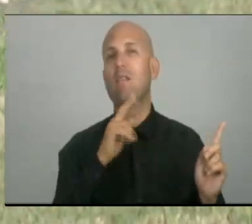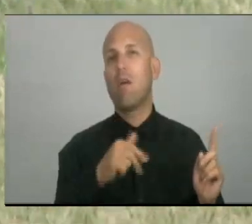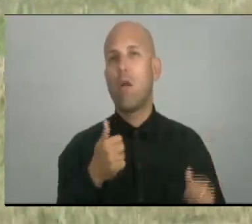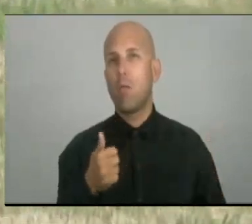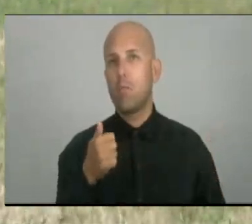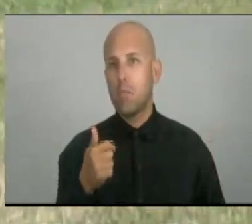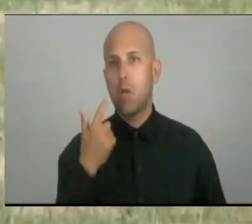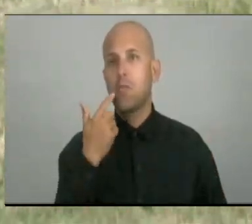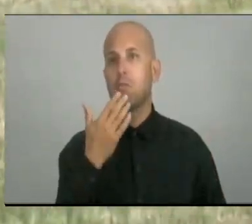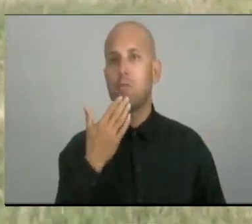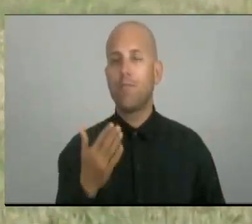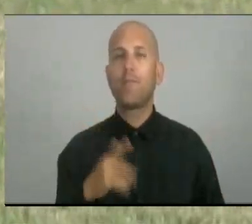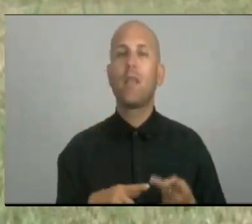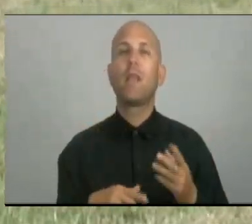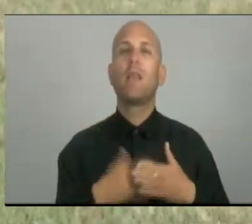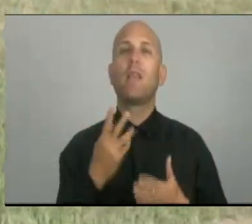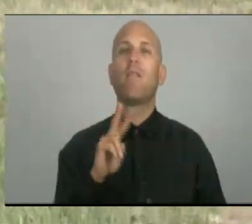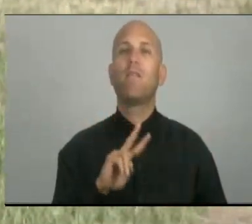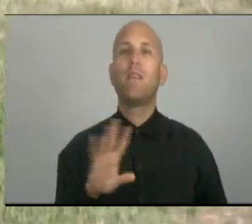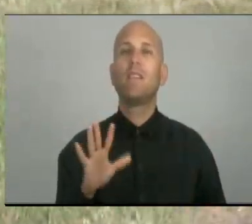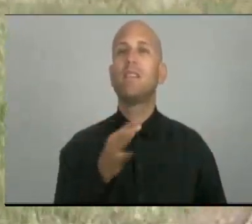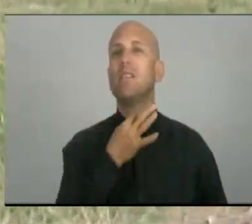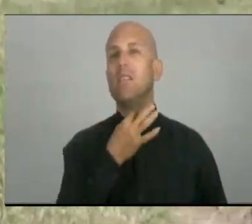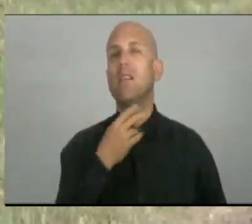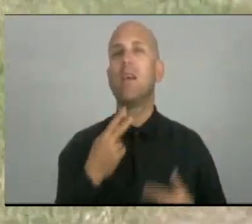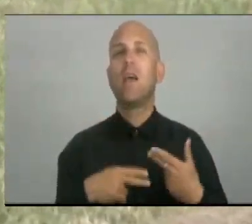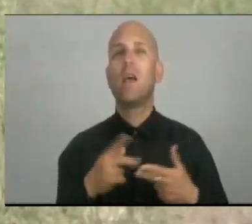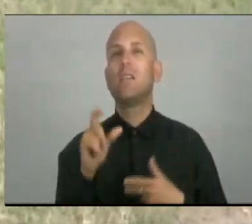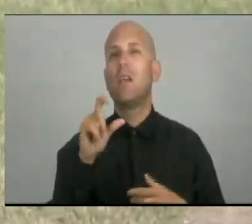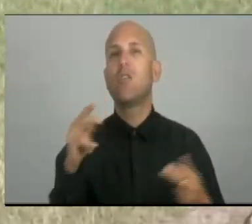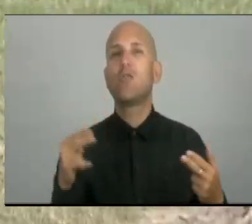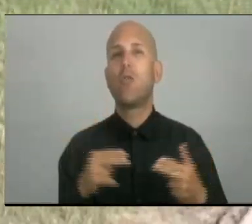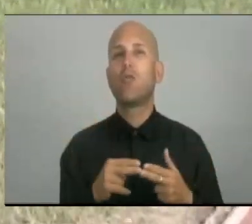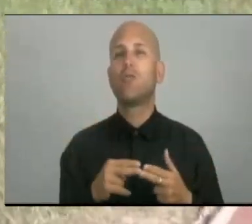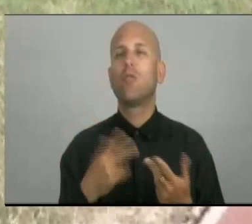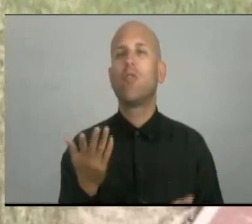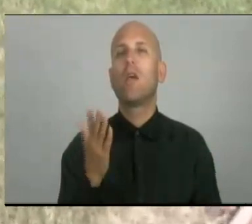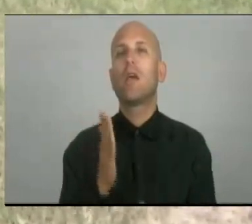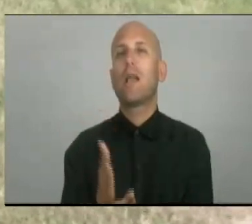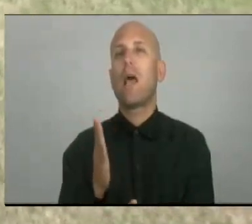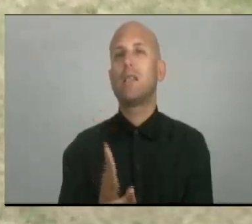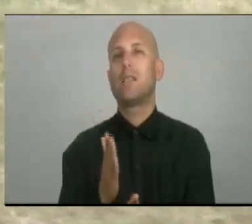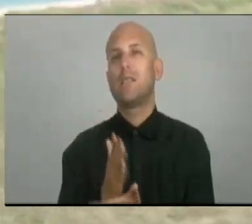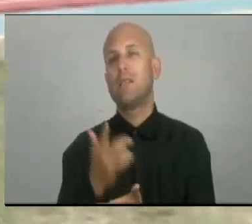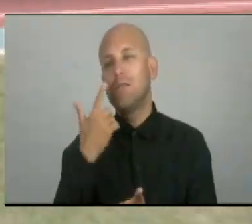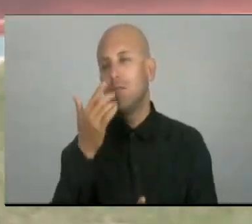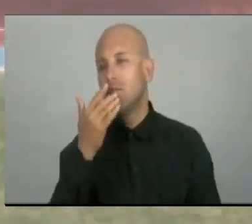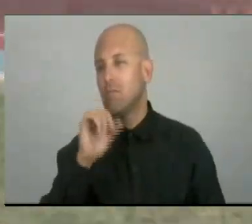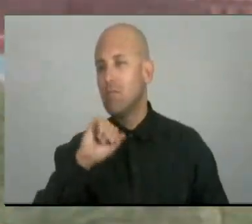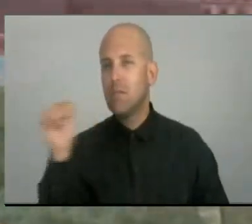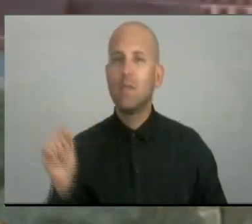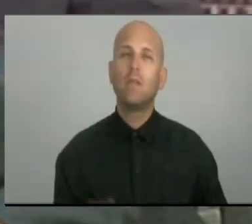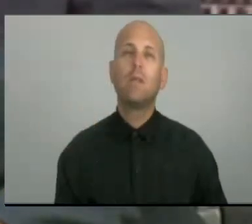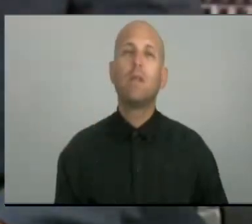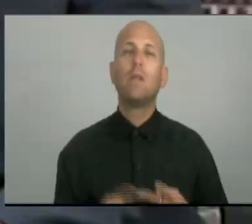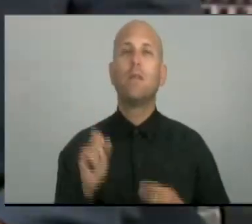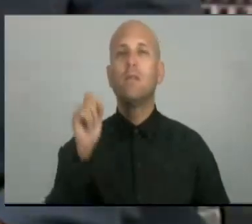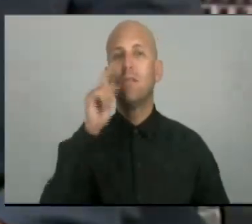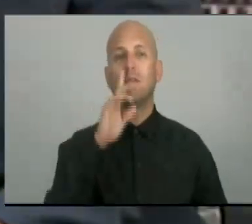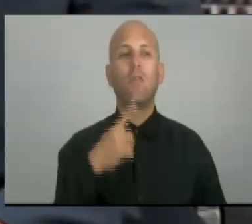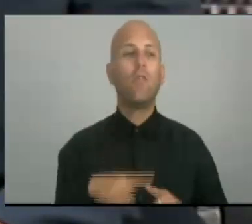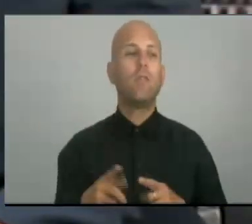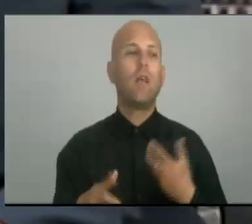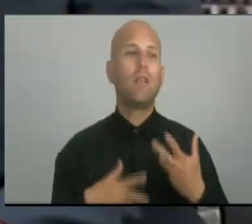a la misma y el 25 de enero se efectuó el concurso La Clase. Cierro el tema de las actividades por el